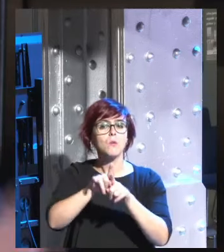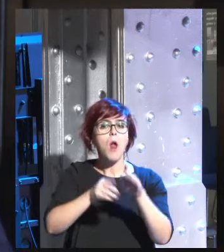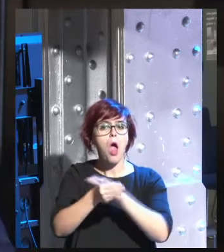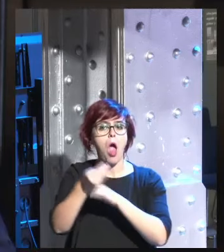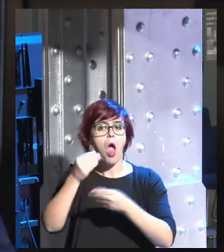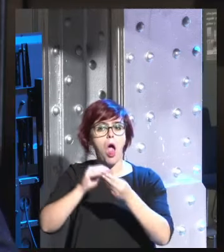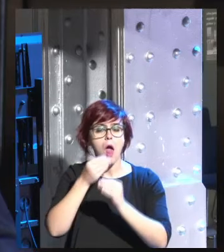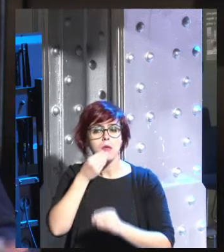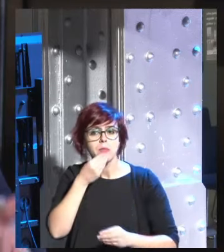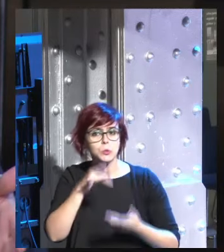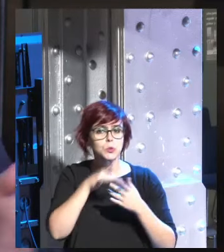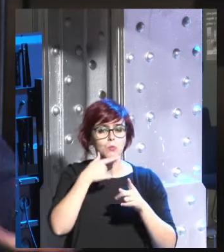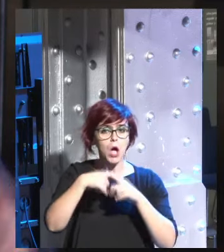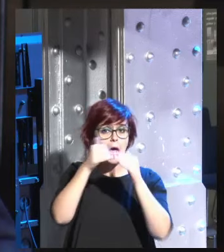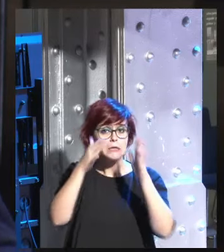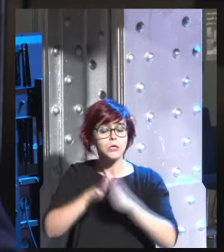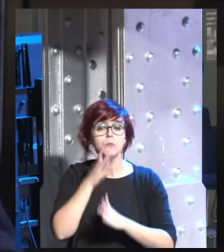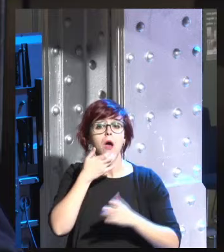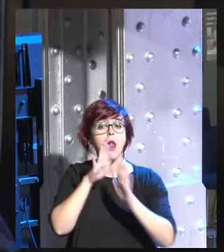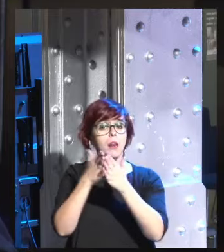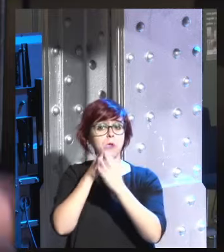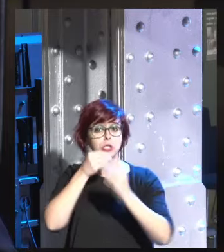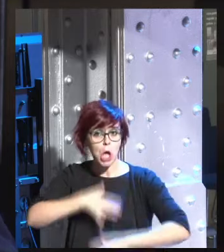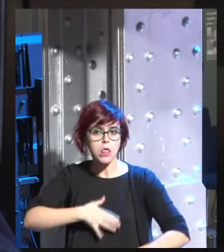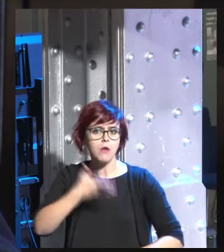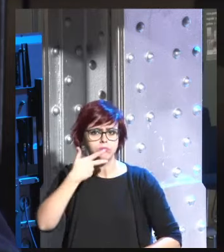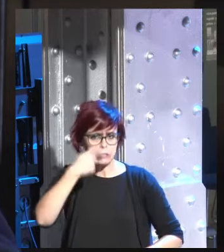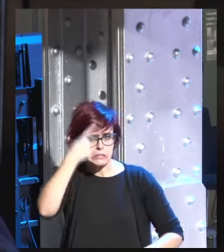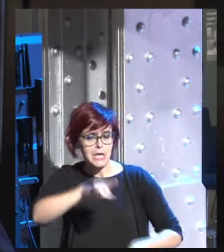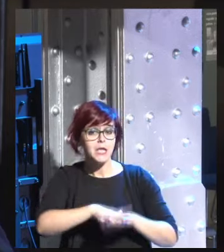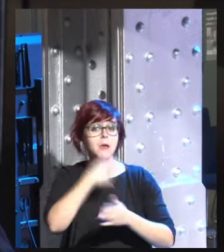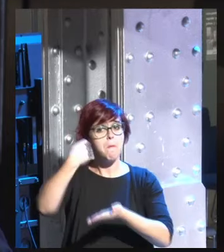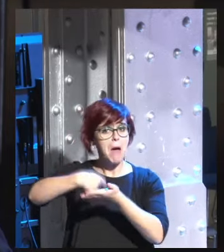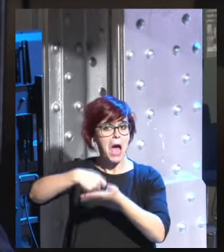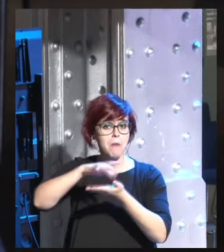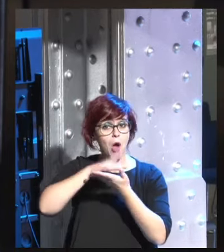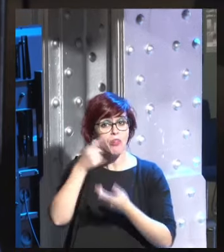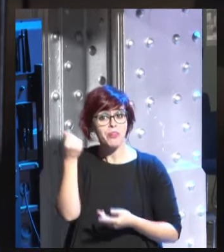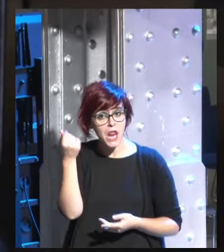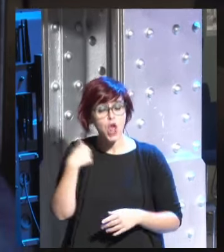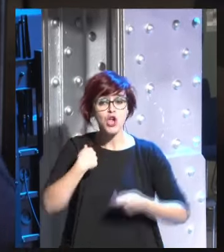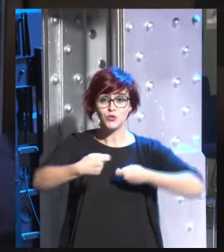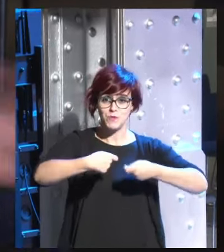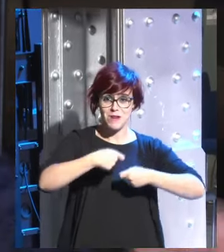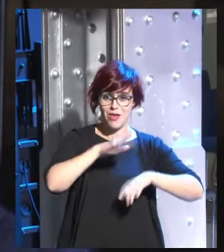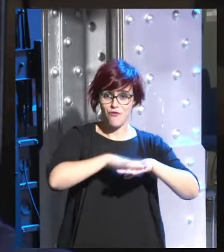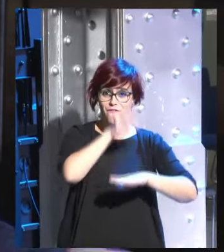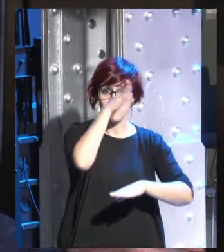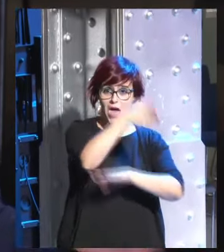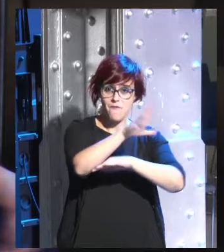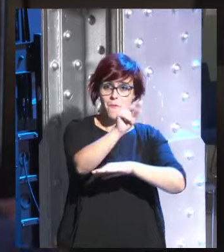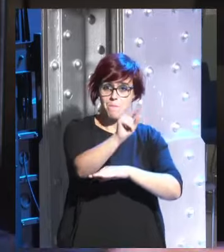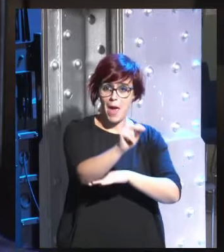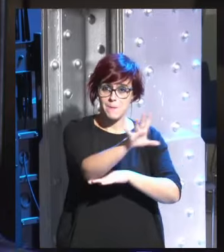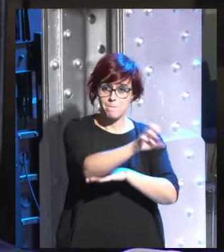alimentos cómo construir casas yo sé cómo escribir libros de historia y cómo hacer que me paguen por ellos con ese dinero me voy al supermercado y me compro mi